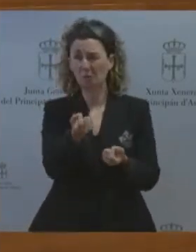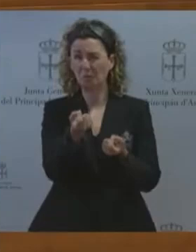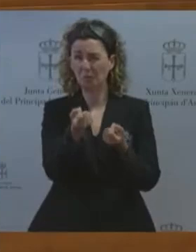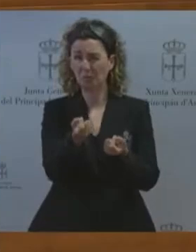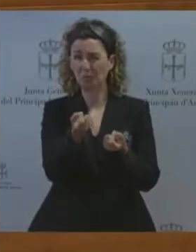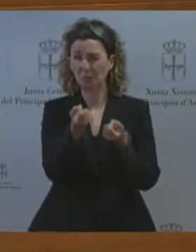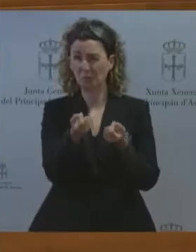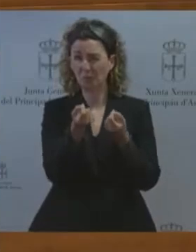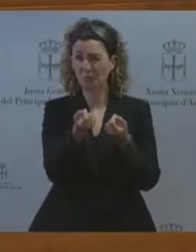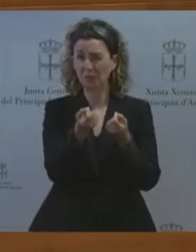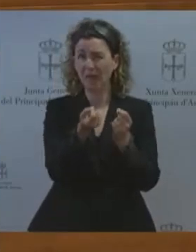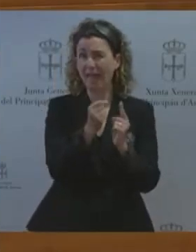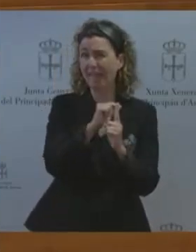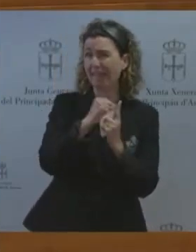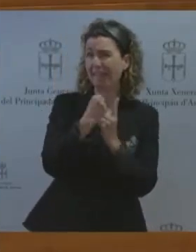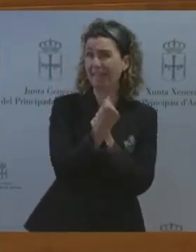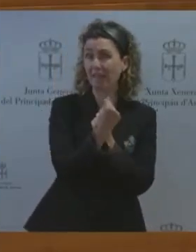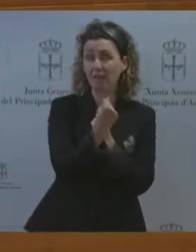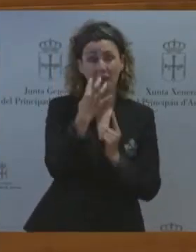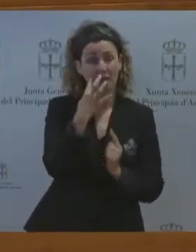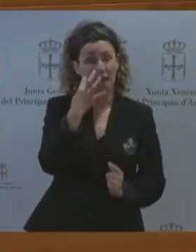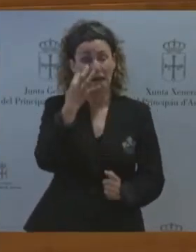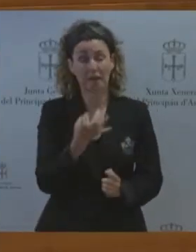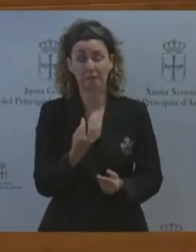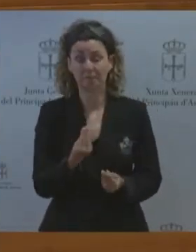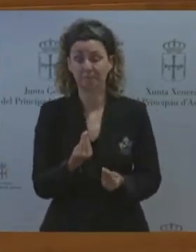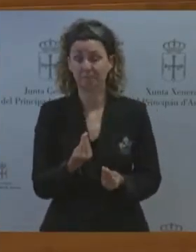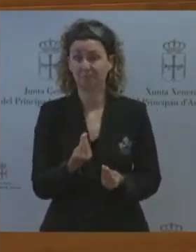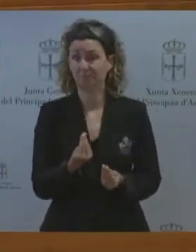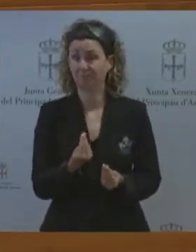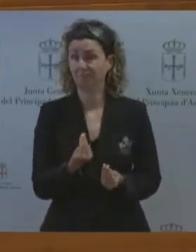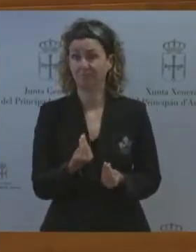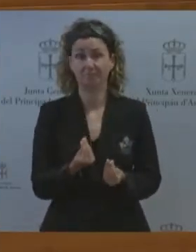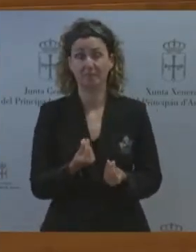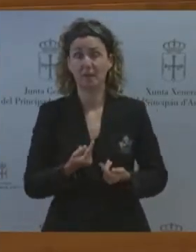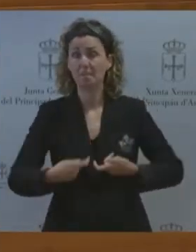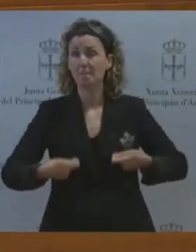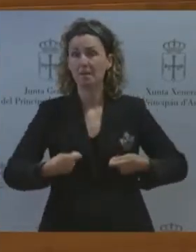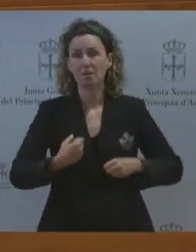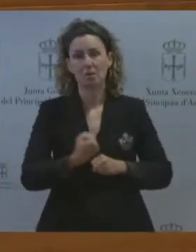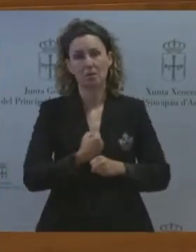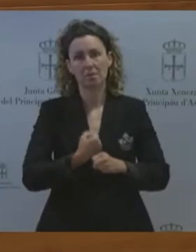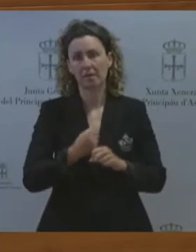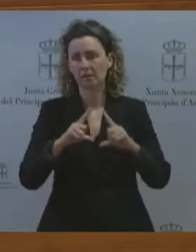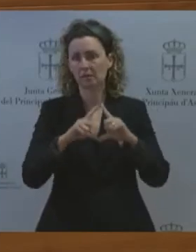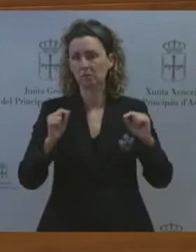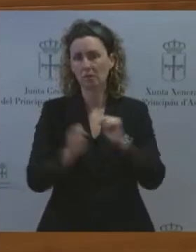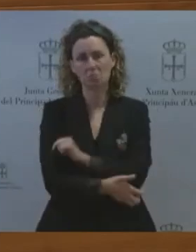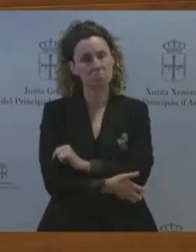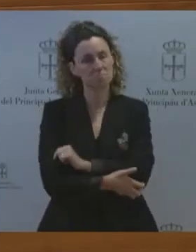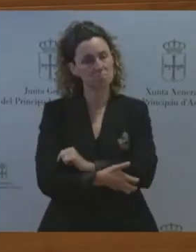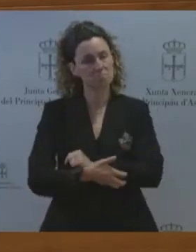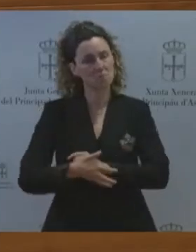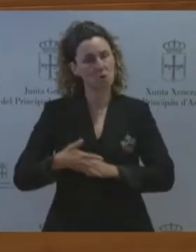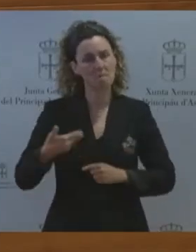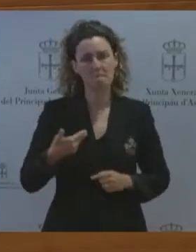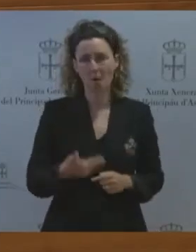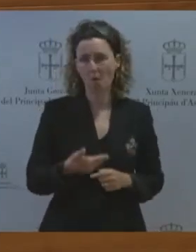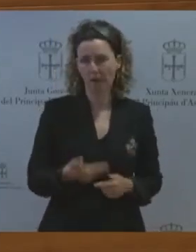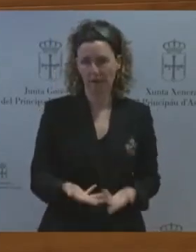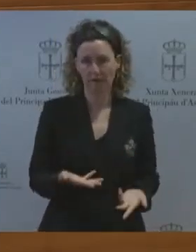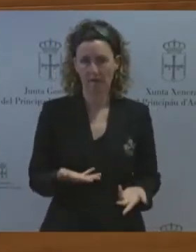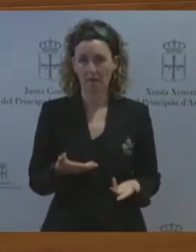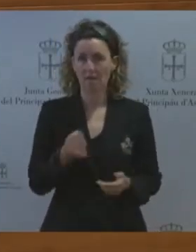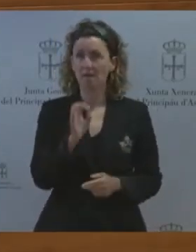tan poco representativos de la realidad del mercado laboral asturiano porque está usted olvidando que tenemos la tasa de actividad más baja del